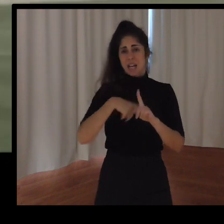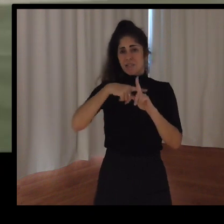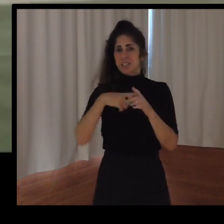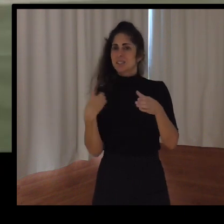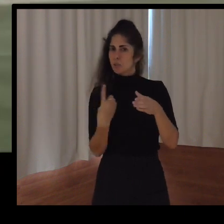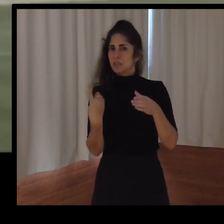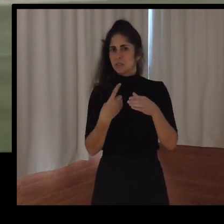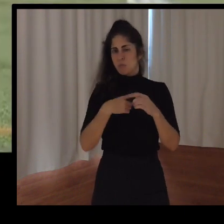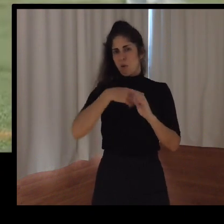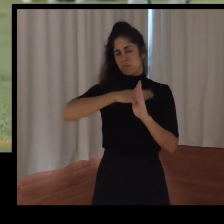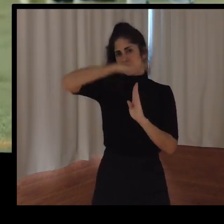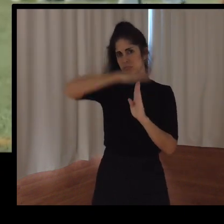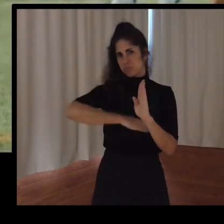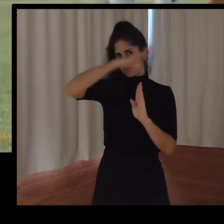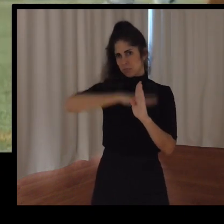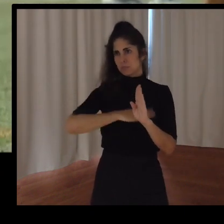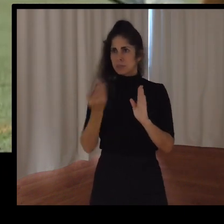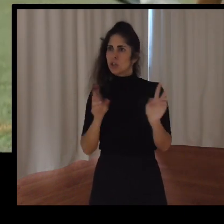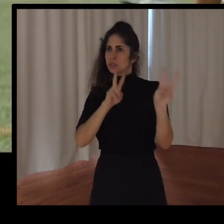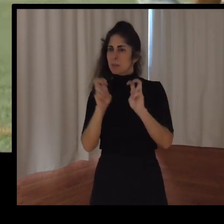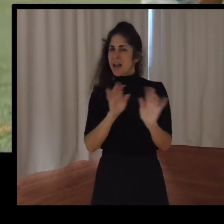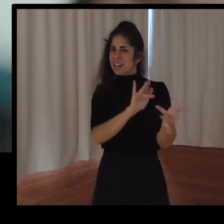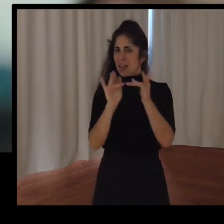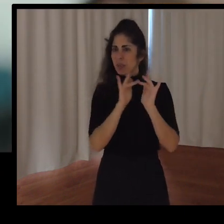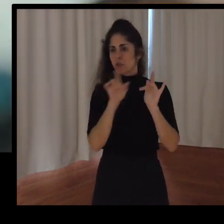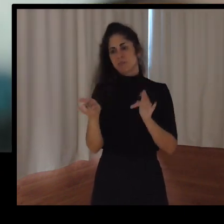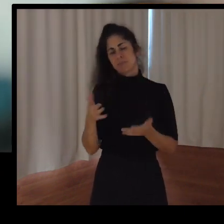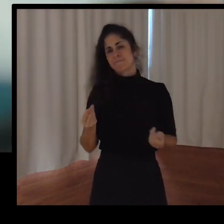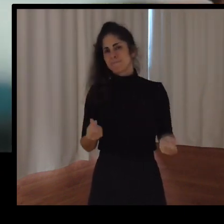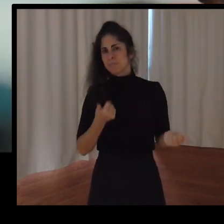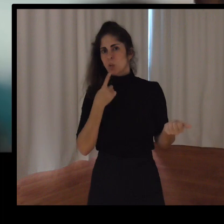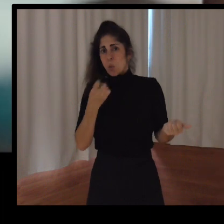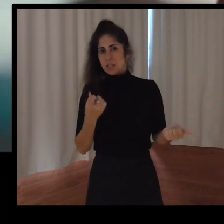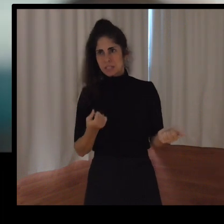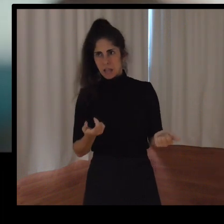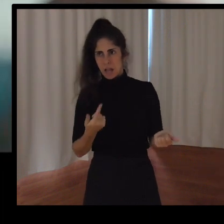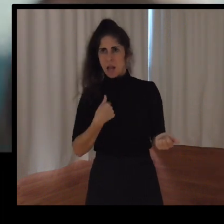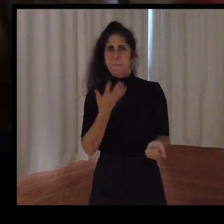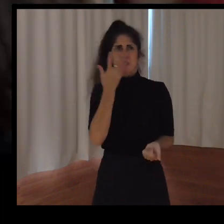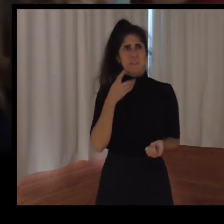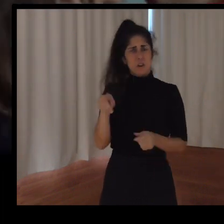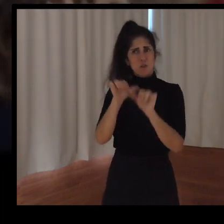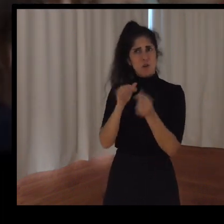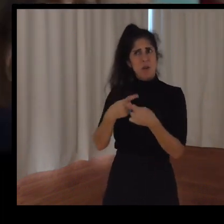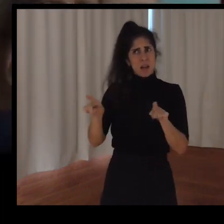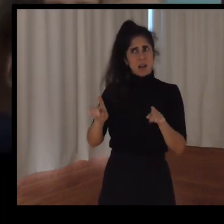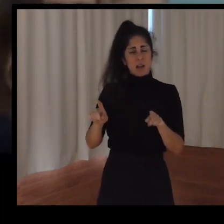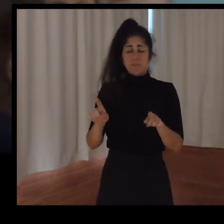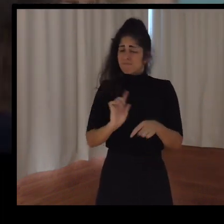la relación le cuesta. ¿Me gustaría que fuera de otra manera? No, cuando llegas a este punto